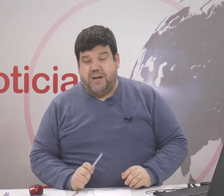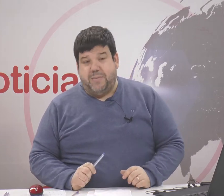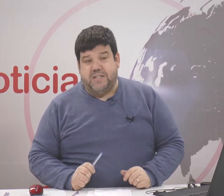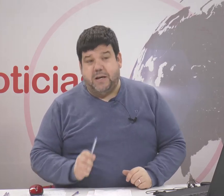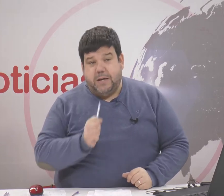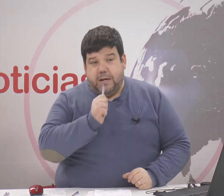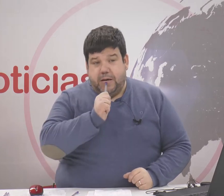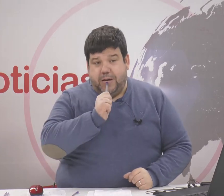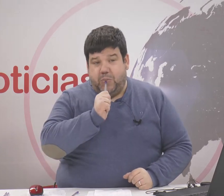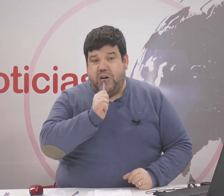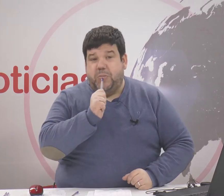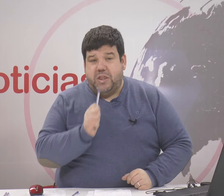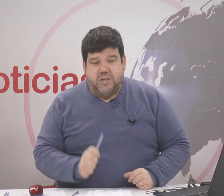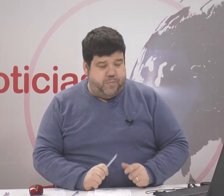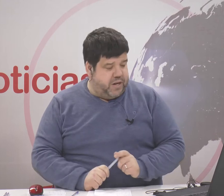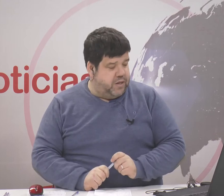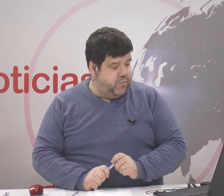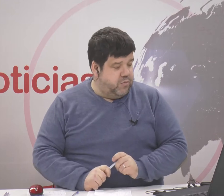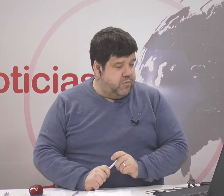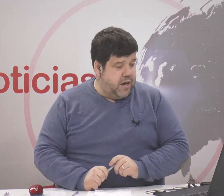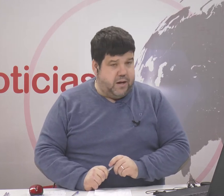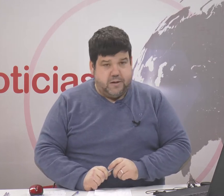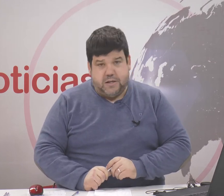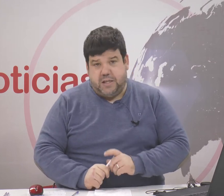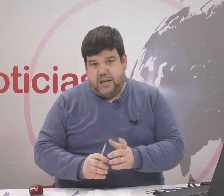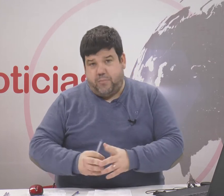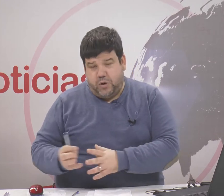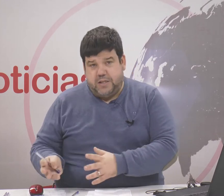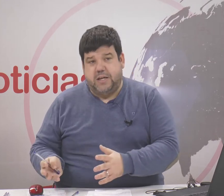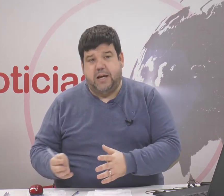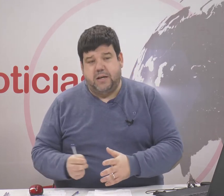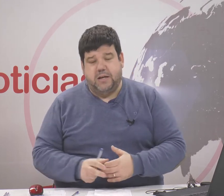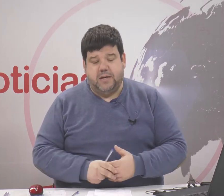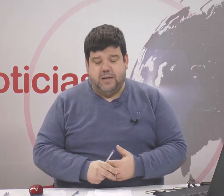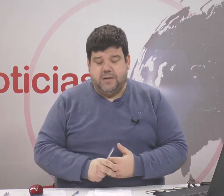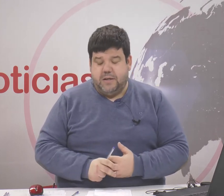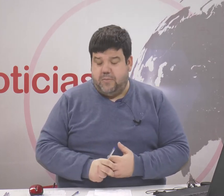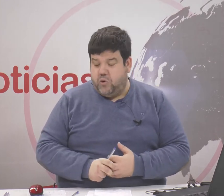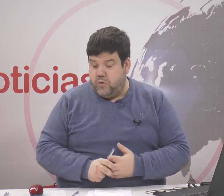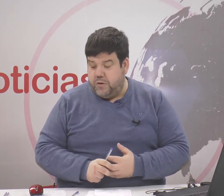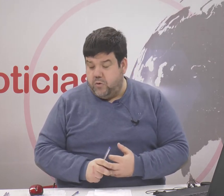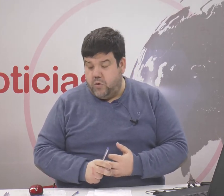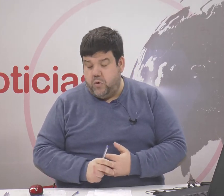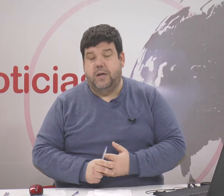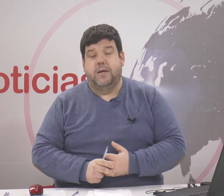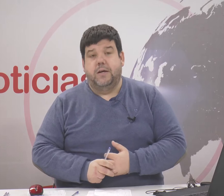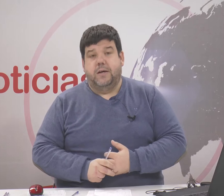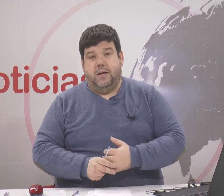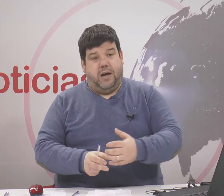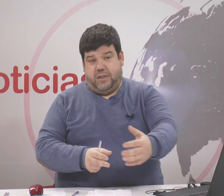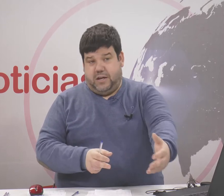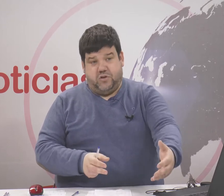poner sobre la mesa. Voy a comenzar, si os parece, por una crítica política que hemos conocido hoy,